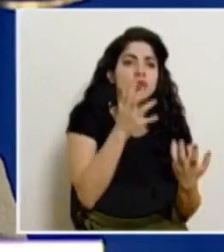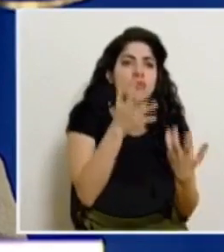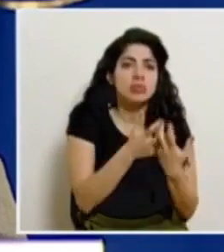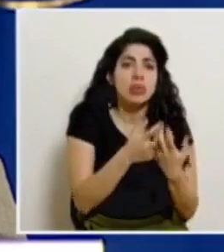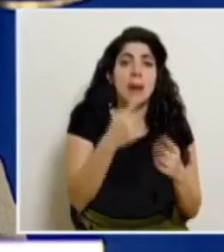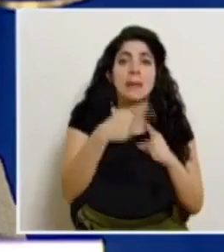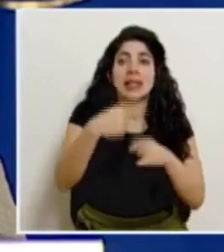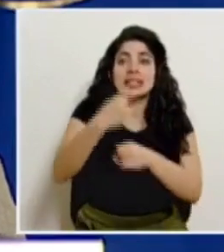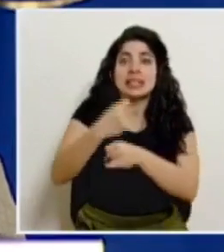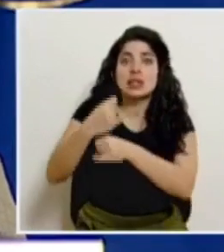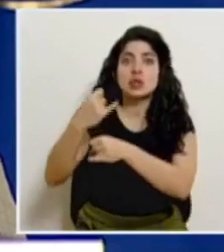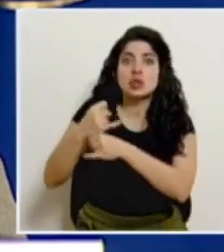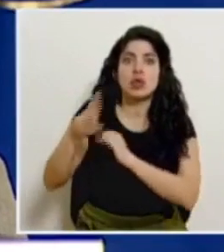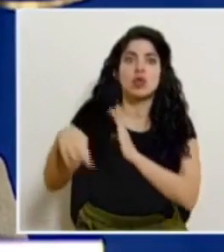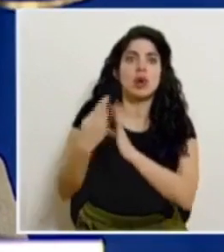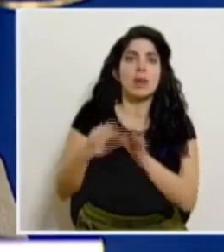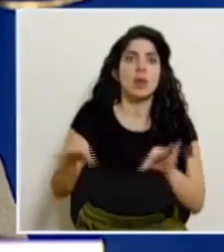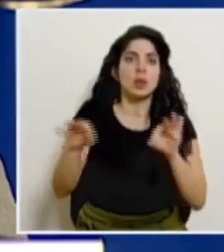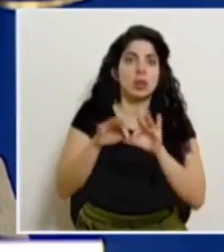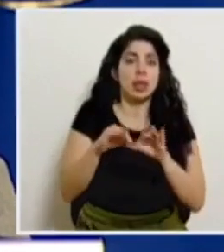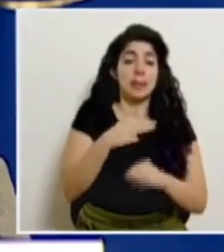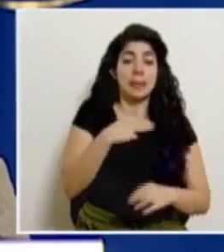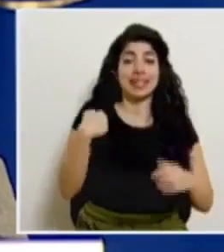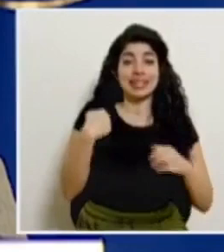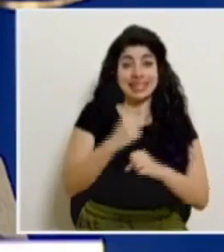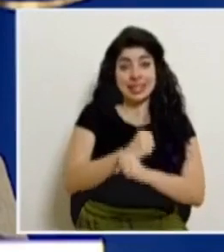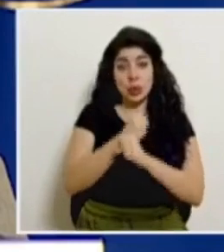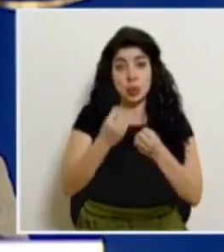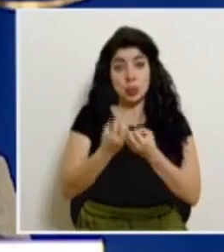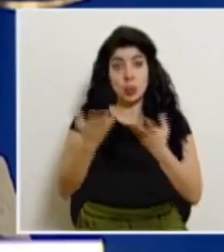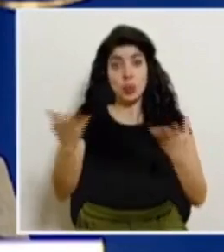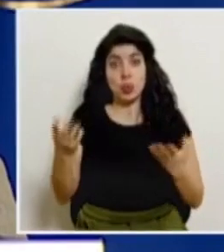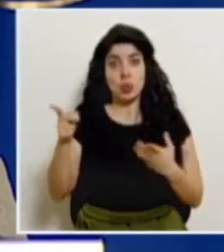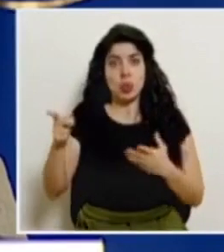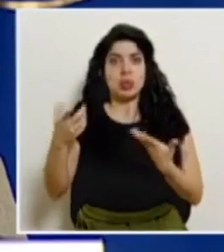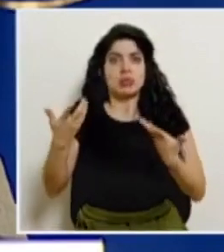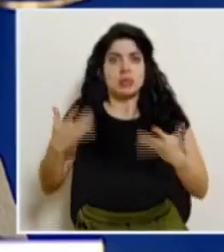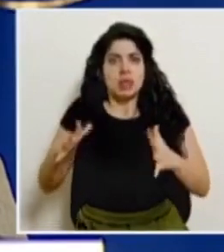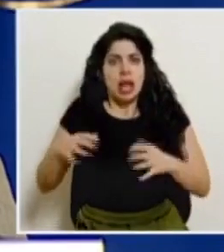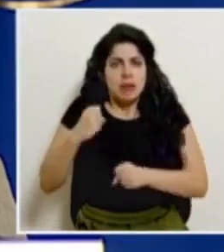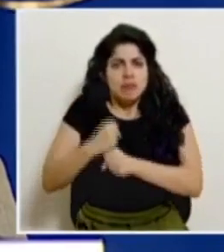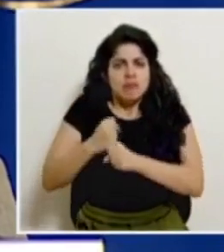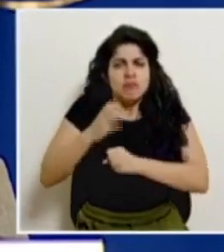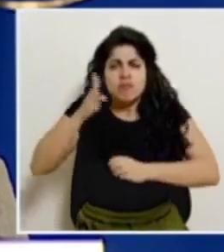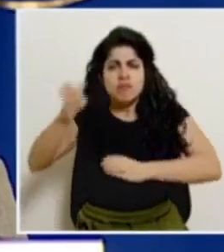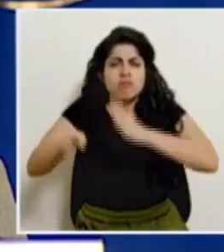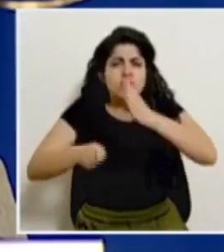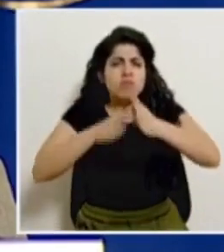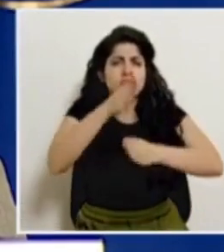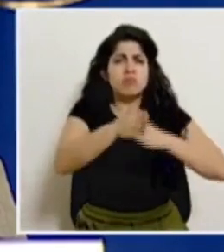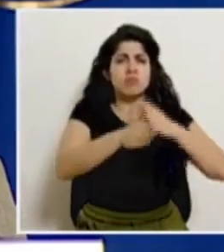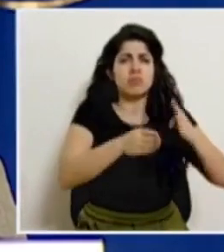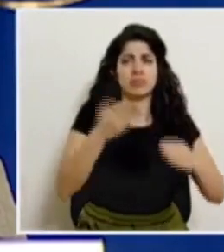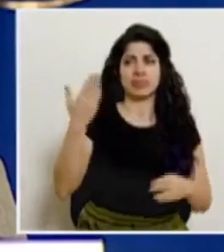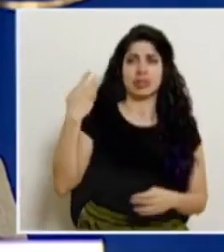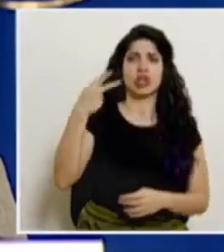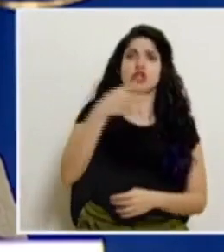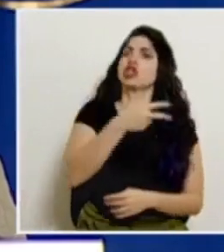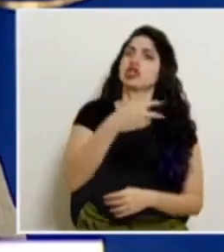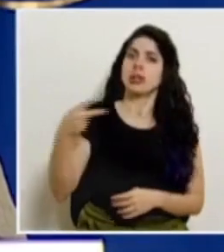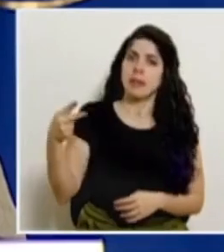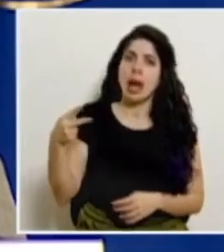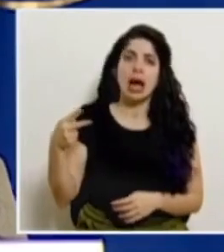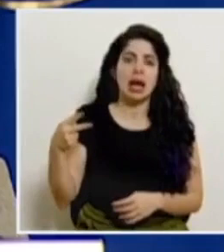tienen un rol fundamental acá. El Ministerio de Seguridad Pública ha desarrollado operativos durante las últimas dos semanas